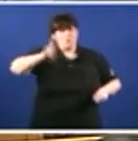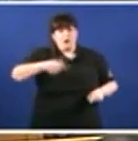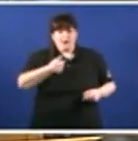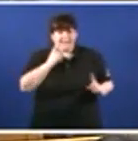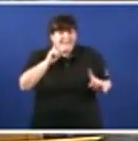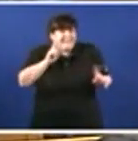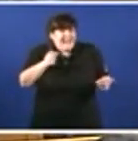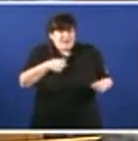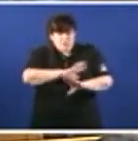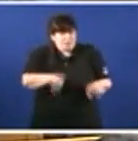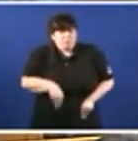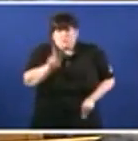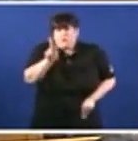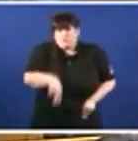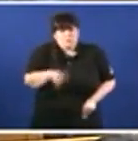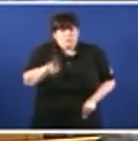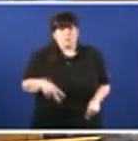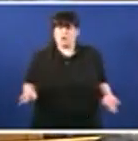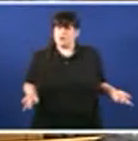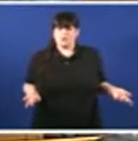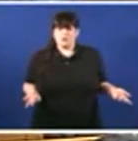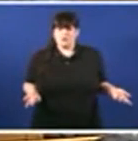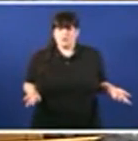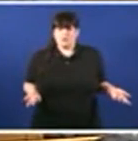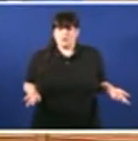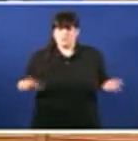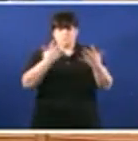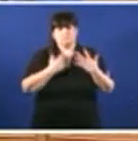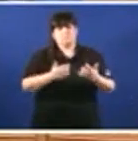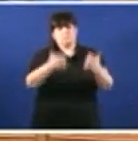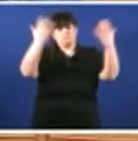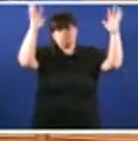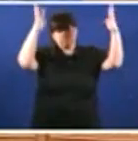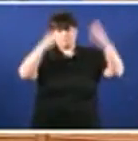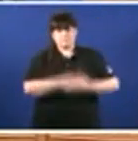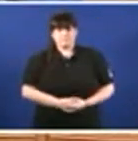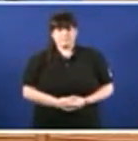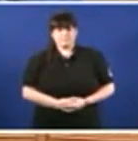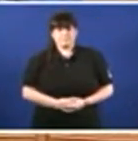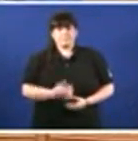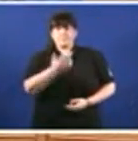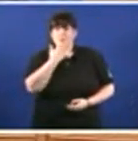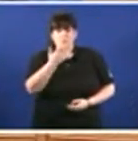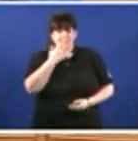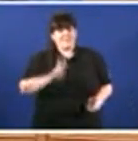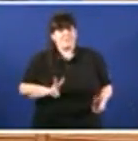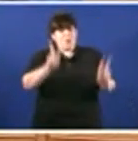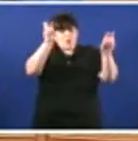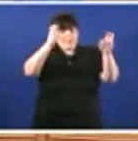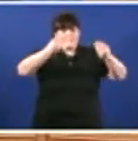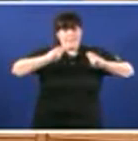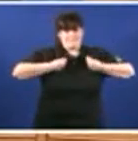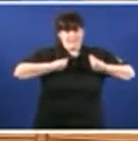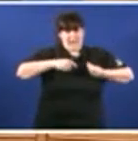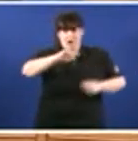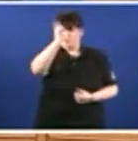aceptaría unha coalición electoral con Bildu evidentemente sobre a vida hai distintas